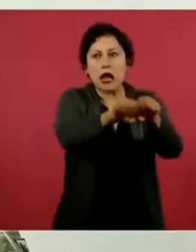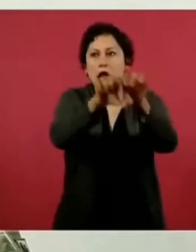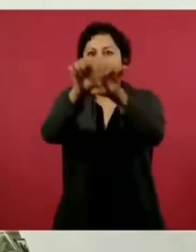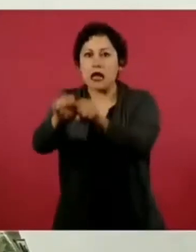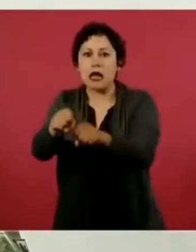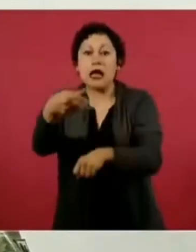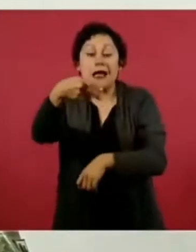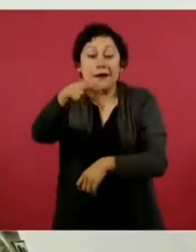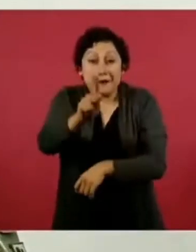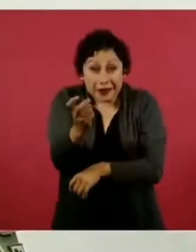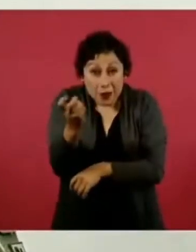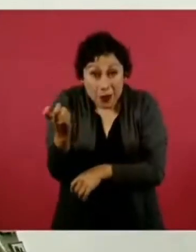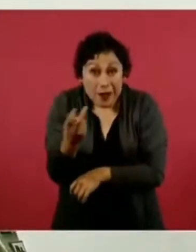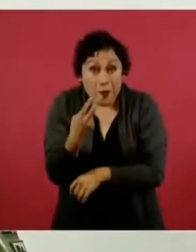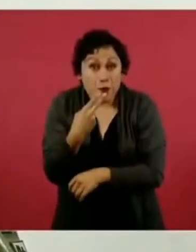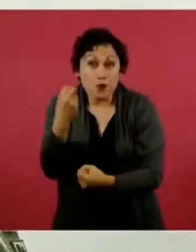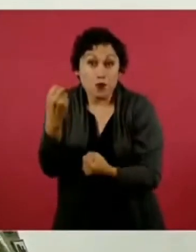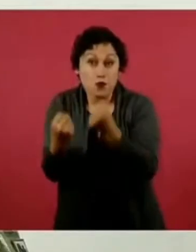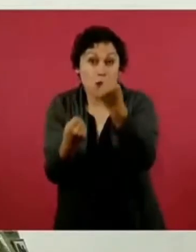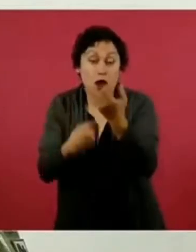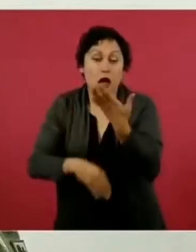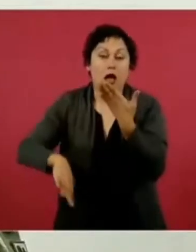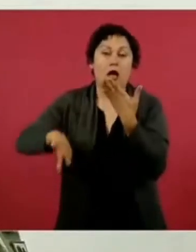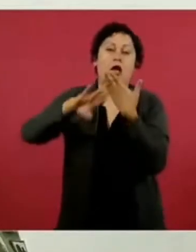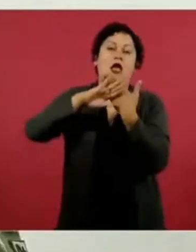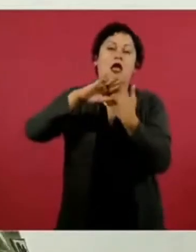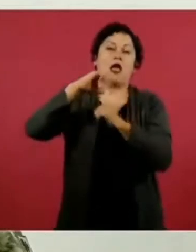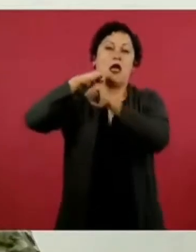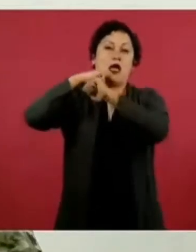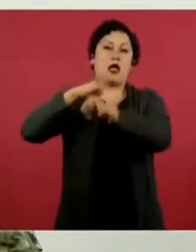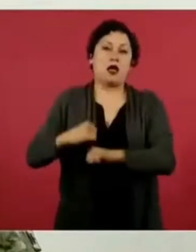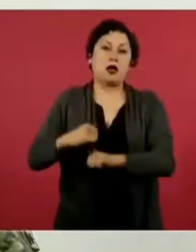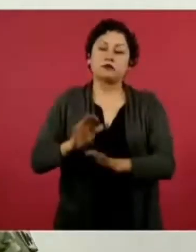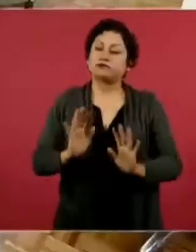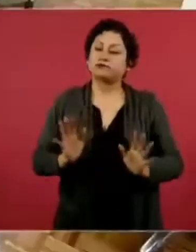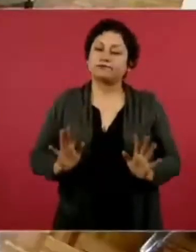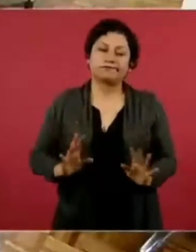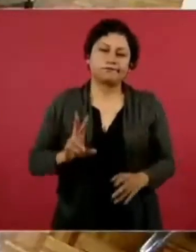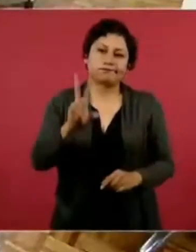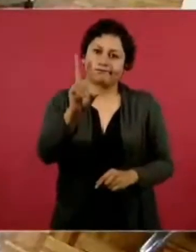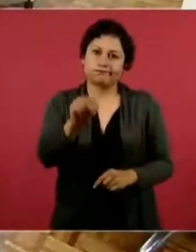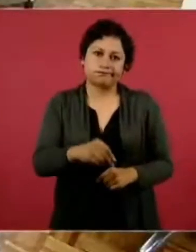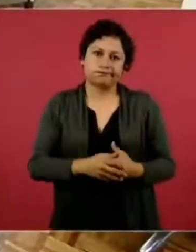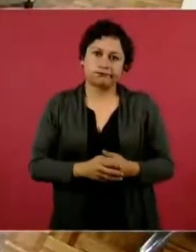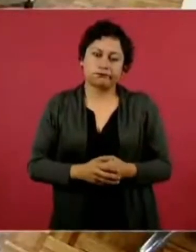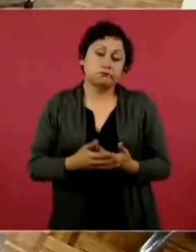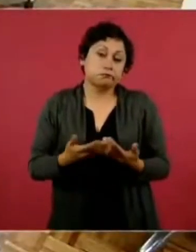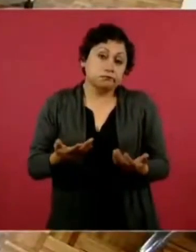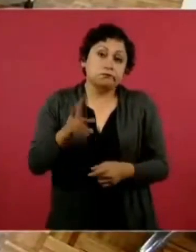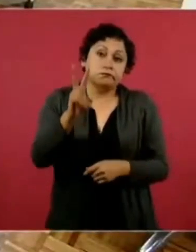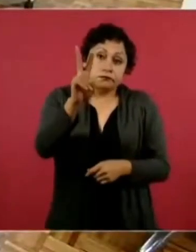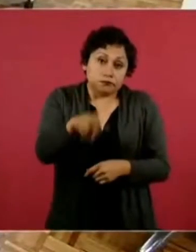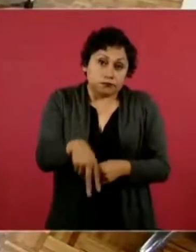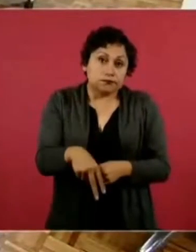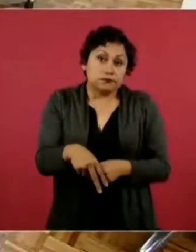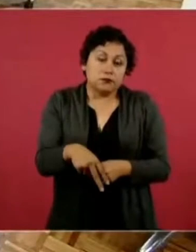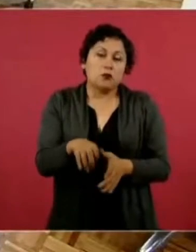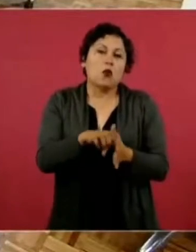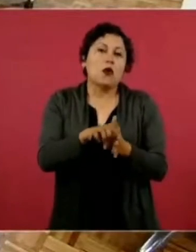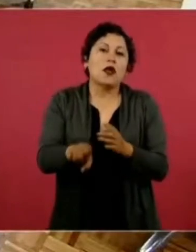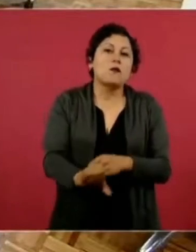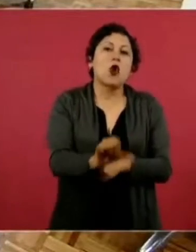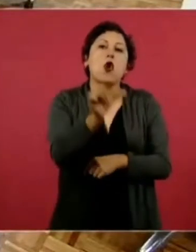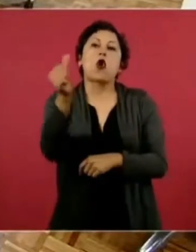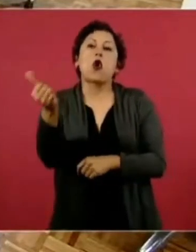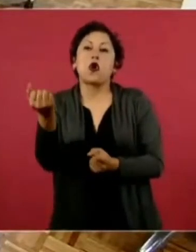hacia las autoridades muy, muy pocas veces, ¿no? Es más fácil encontrar un vehículo blindado